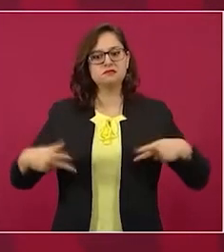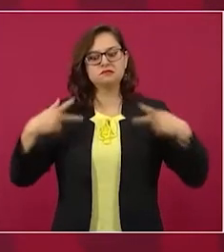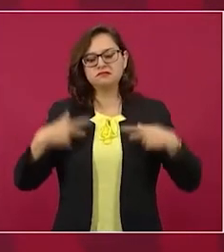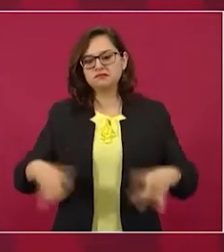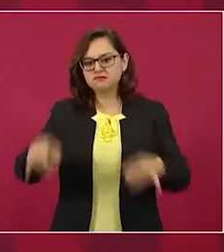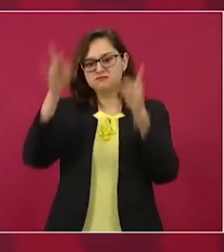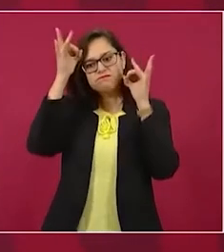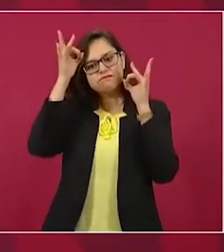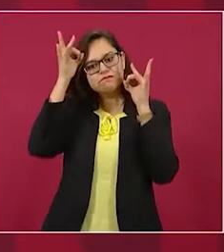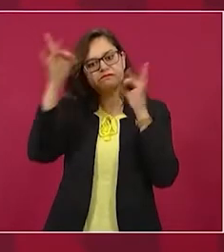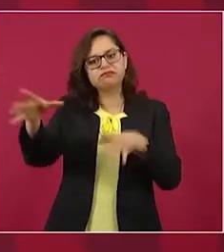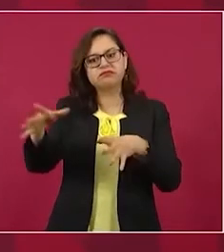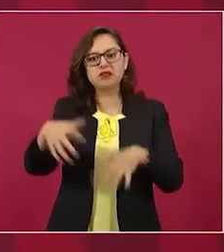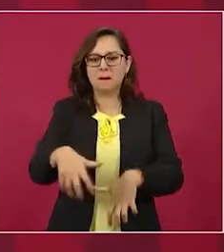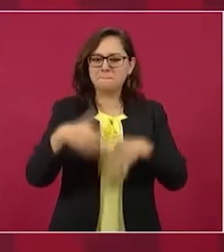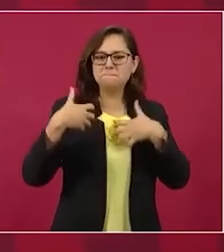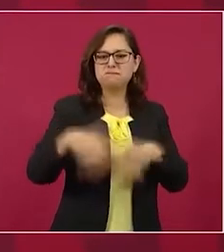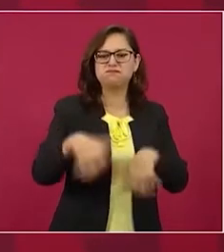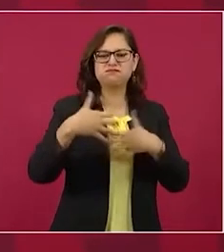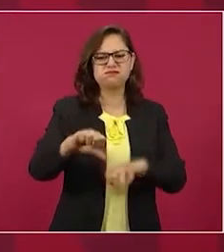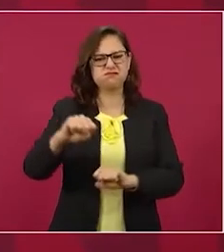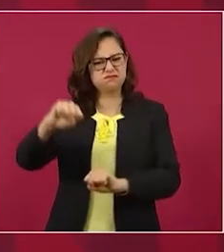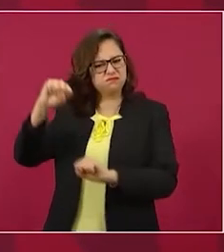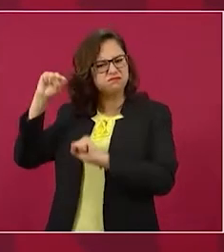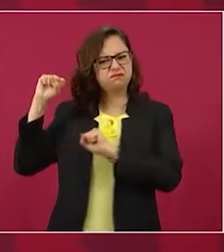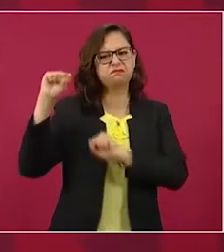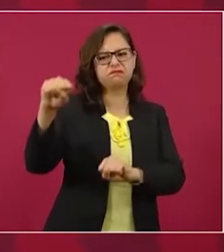en todos lados, hasta en las grandes potencias.